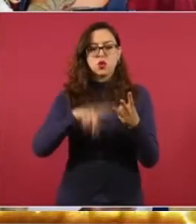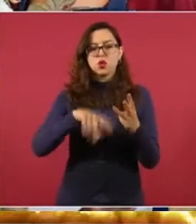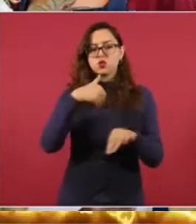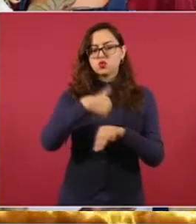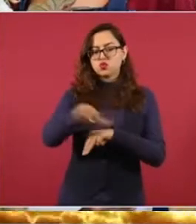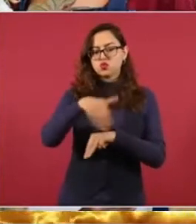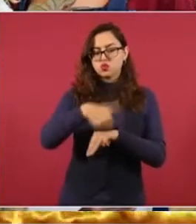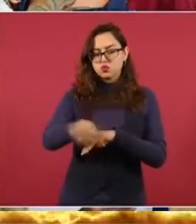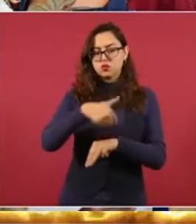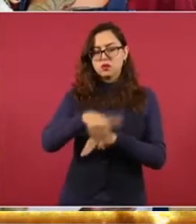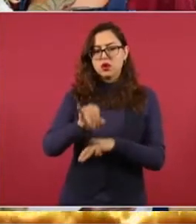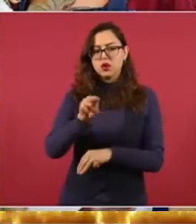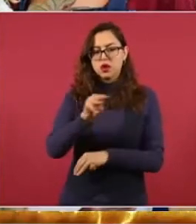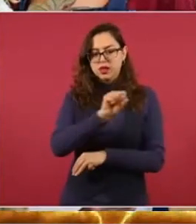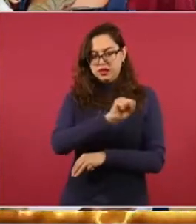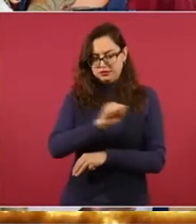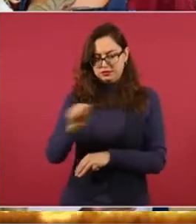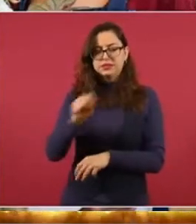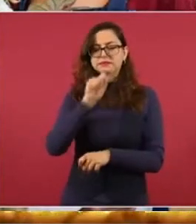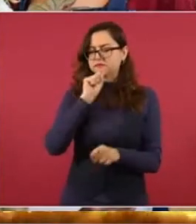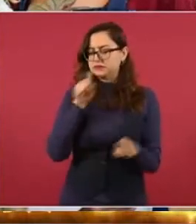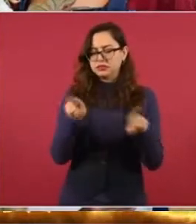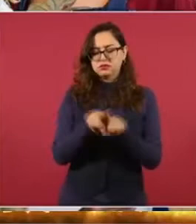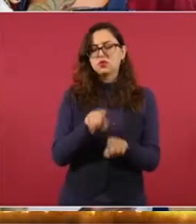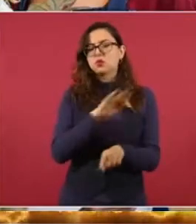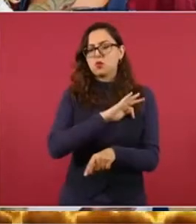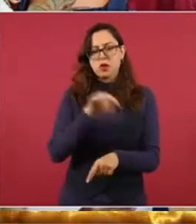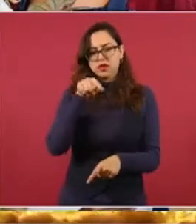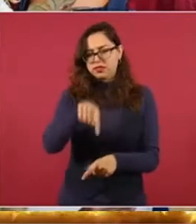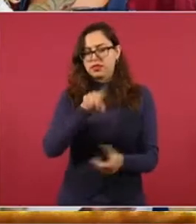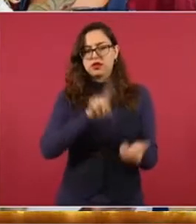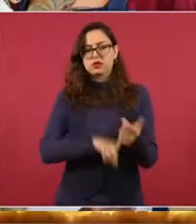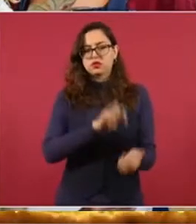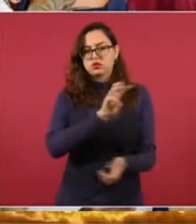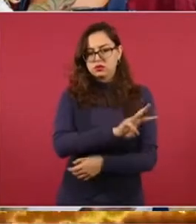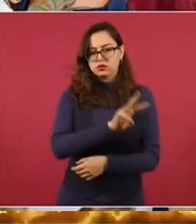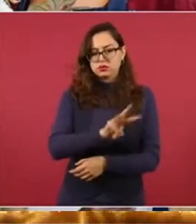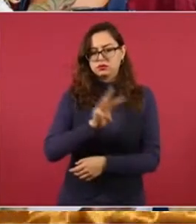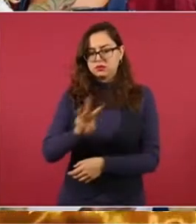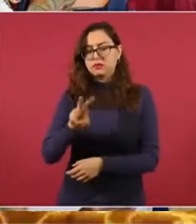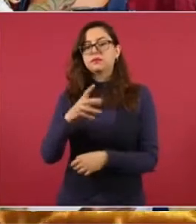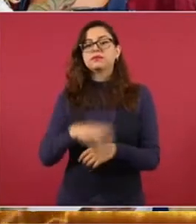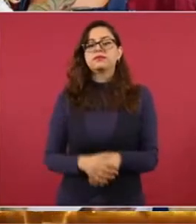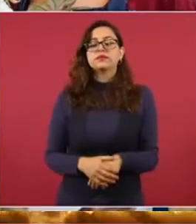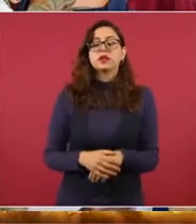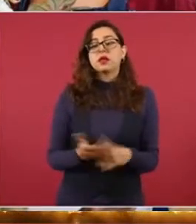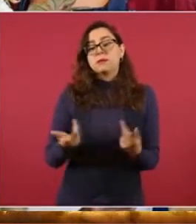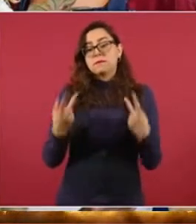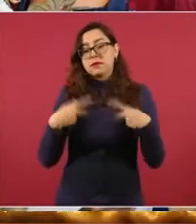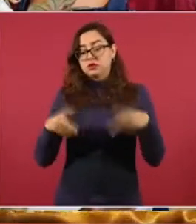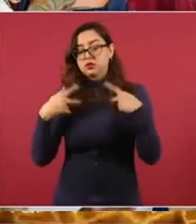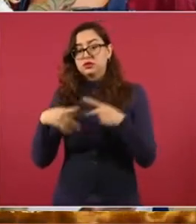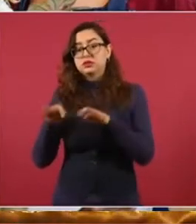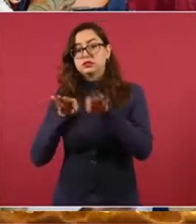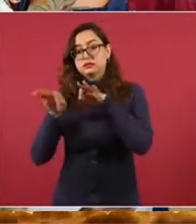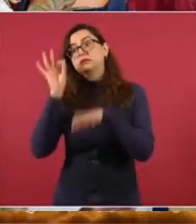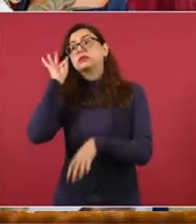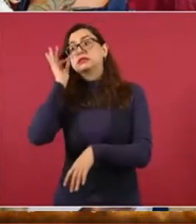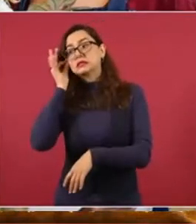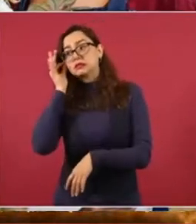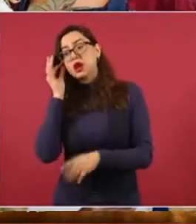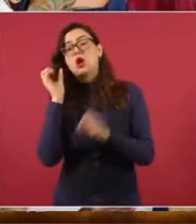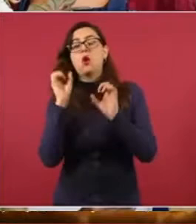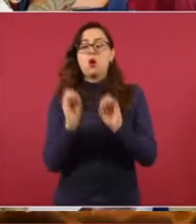son ingresar sus datos, CUR, número de seguridad social, domicilio, correo electrónico y teléfono. Definir el